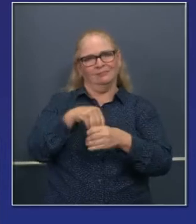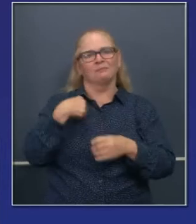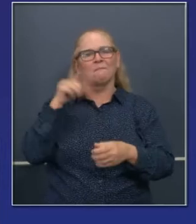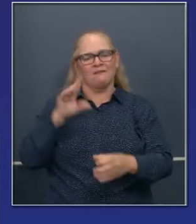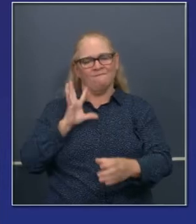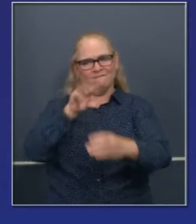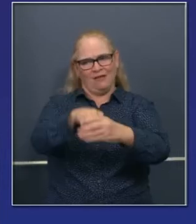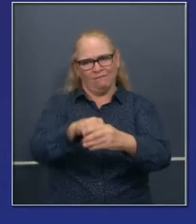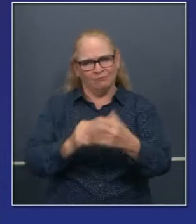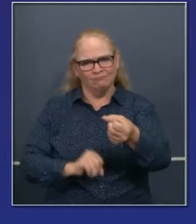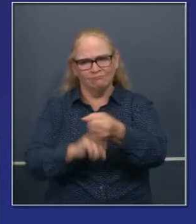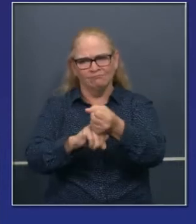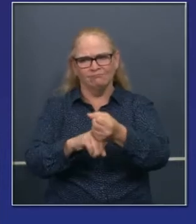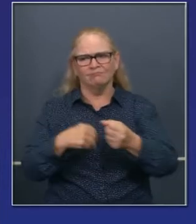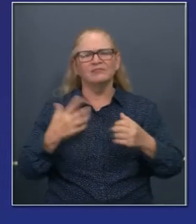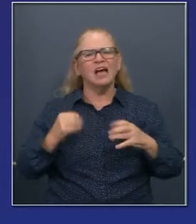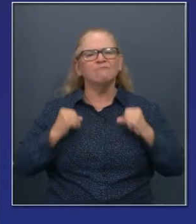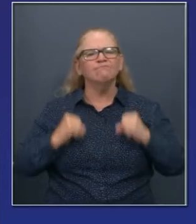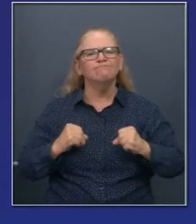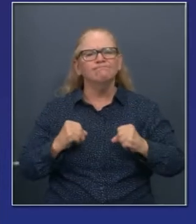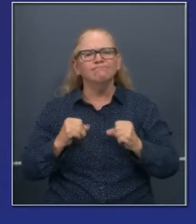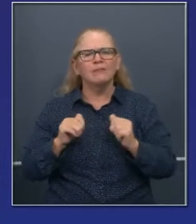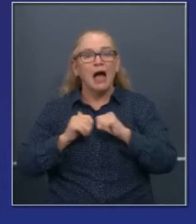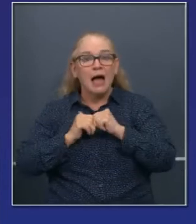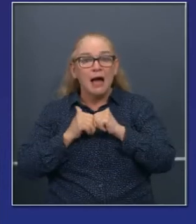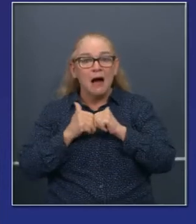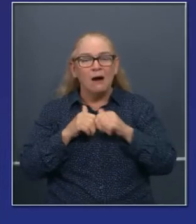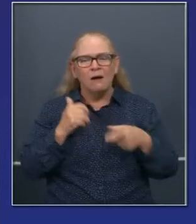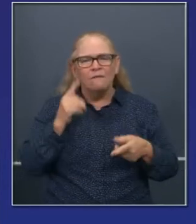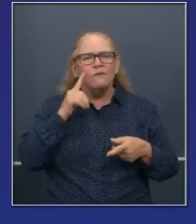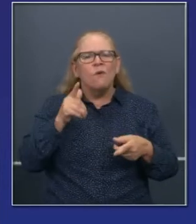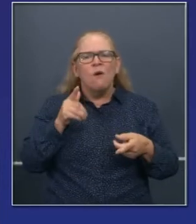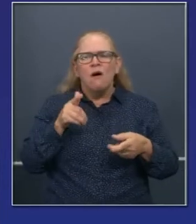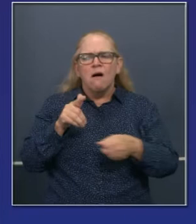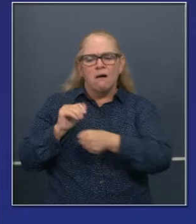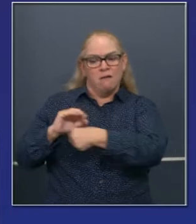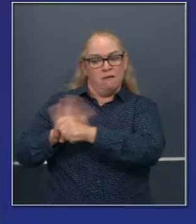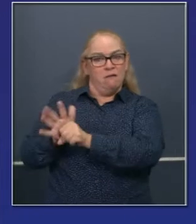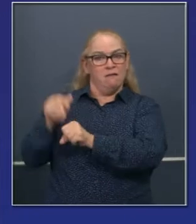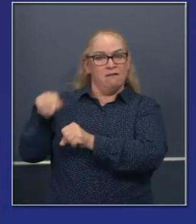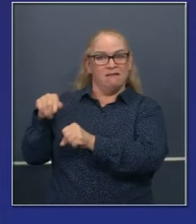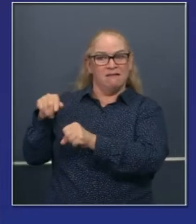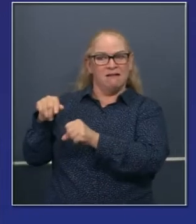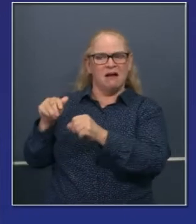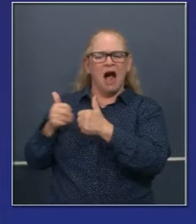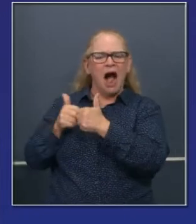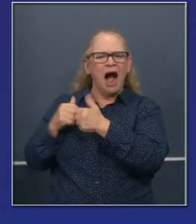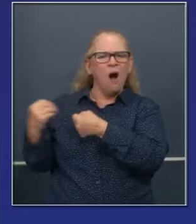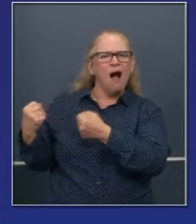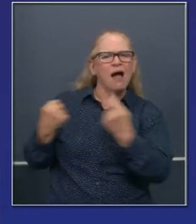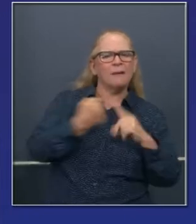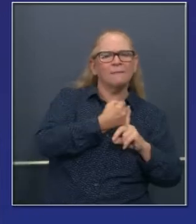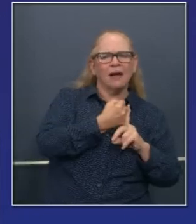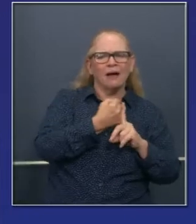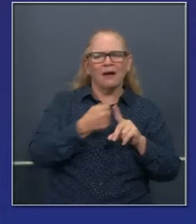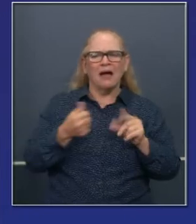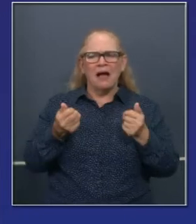concentrarnos en la resiliencia, en la resistencia, no solamente a la pandemia, sino más ampliamente en la